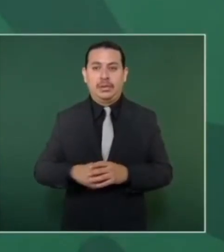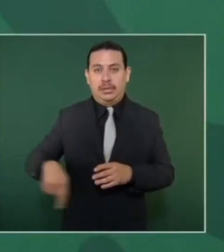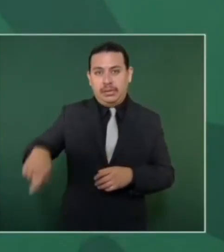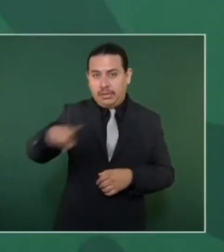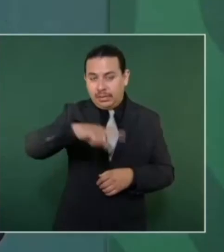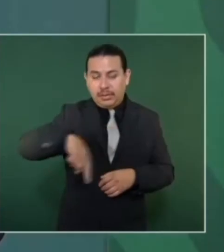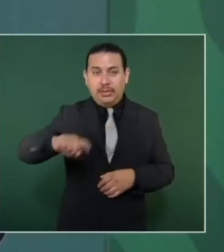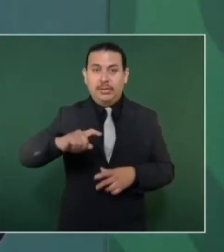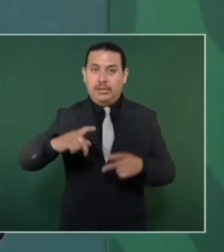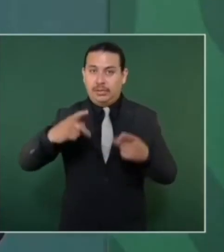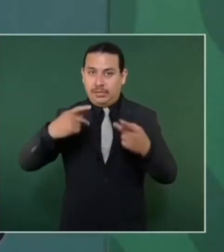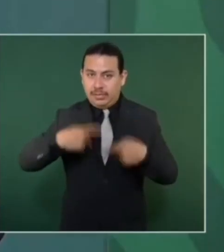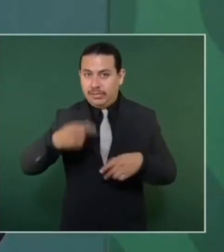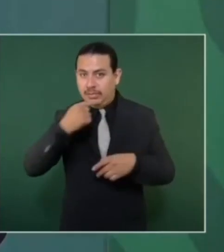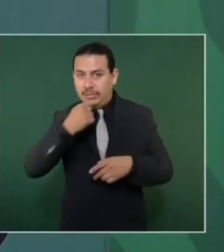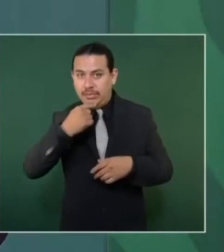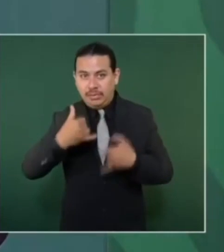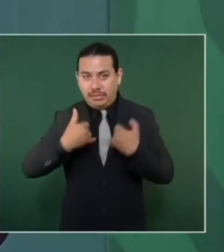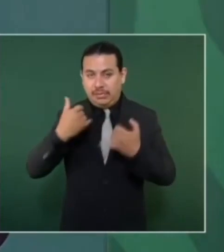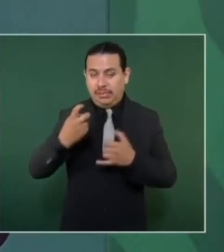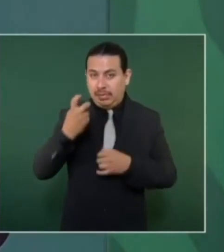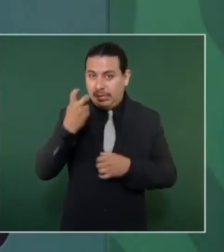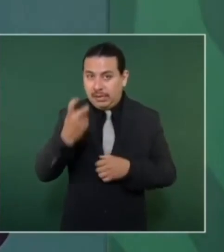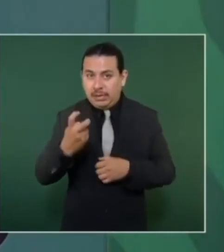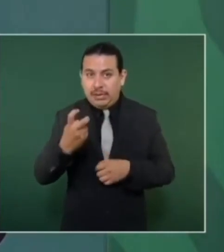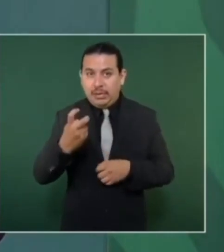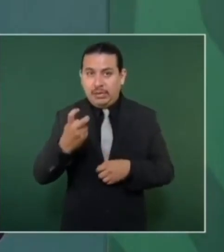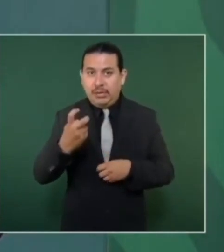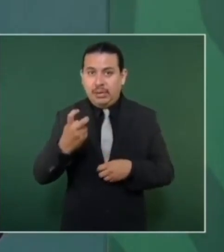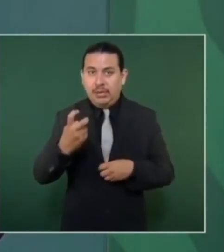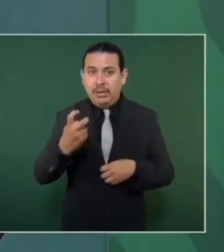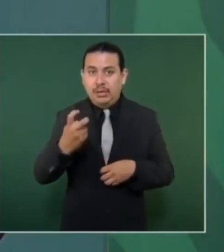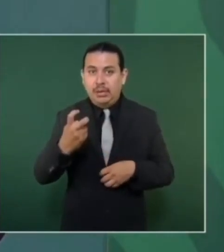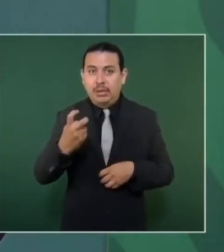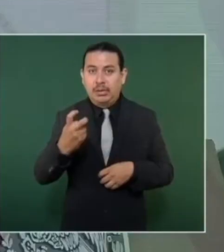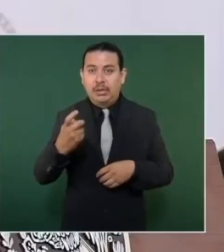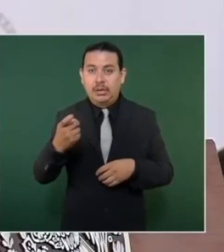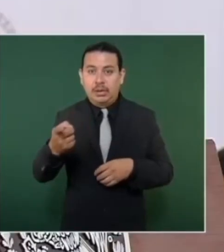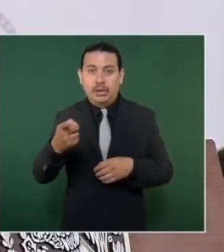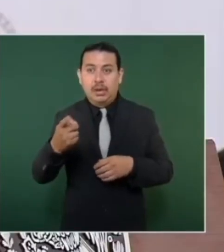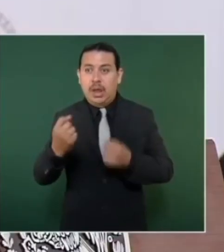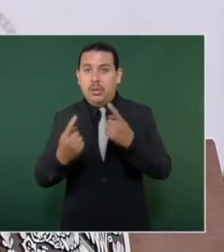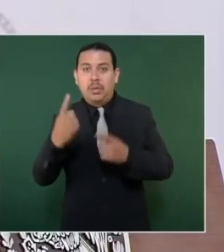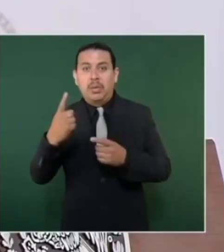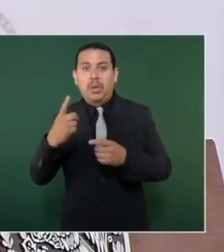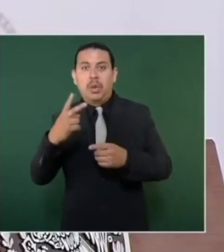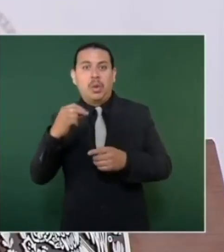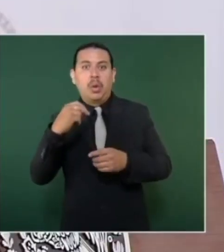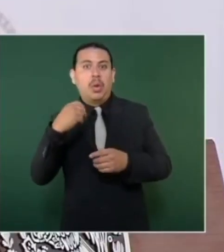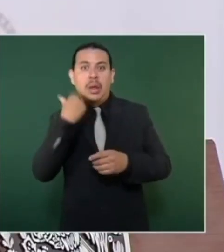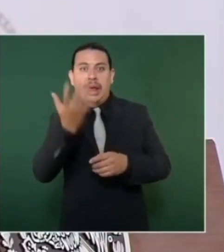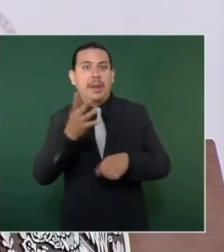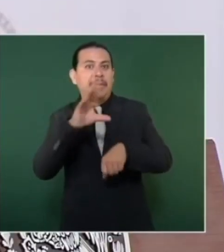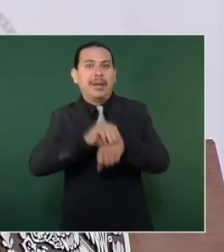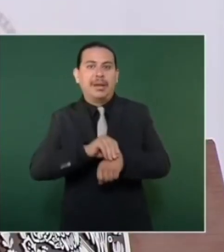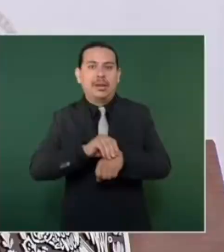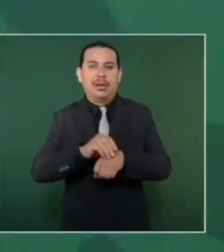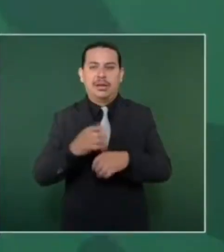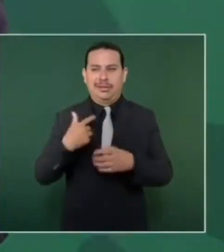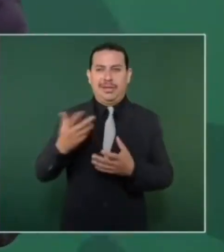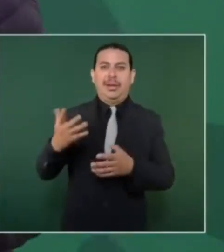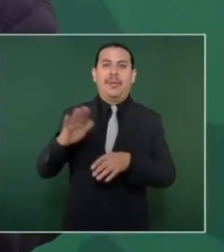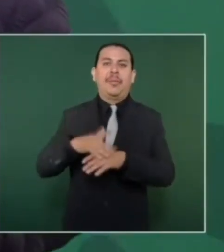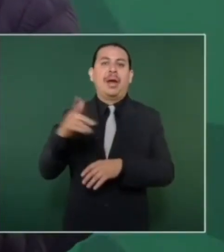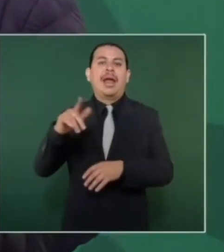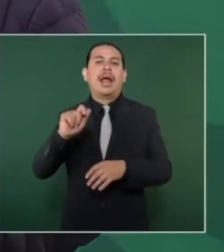están en contra de la transformación, como son muy